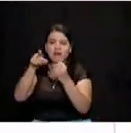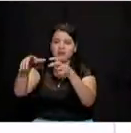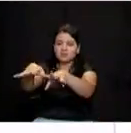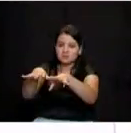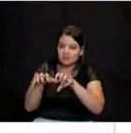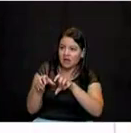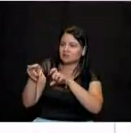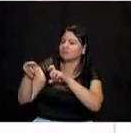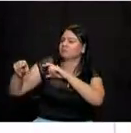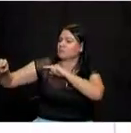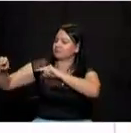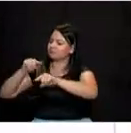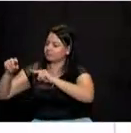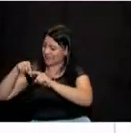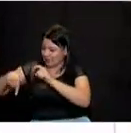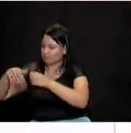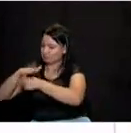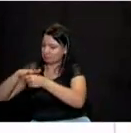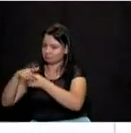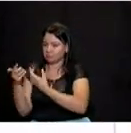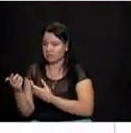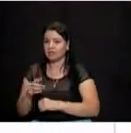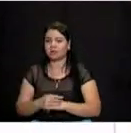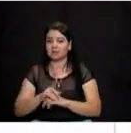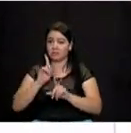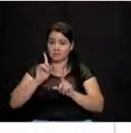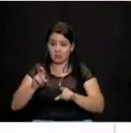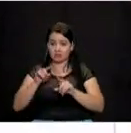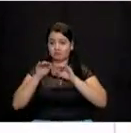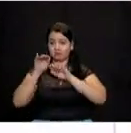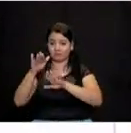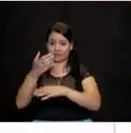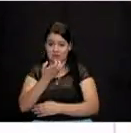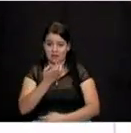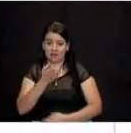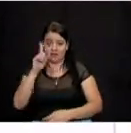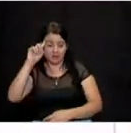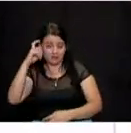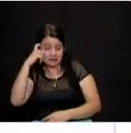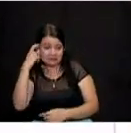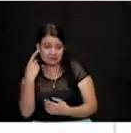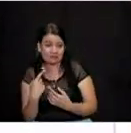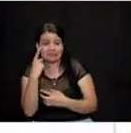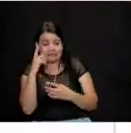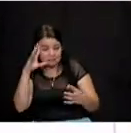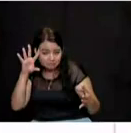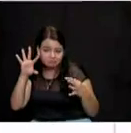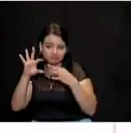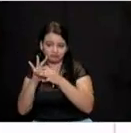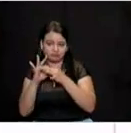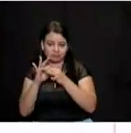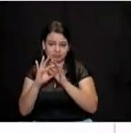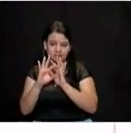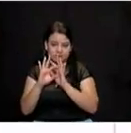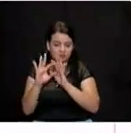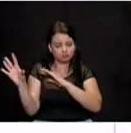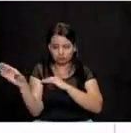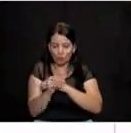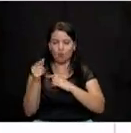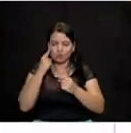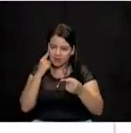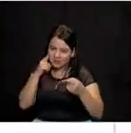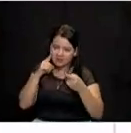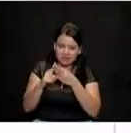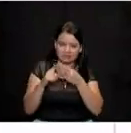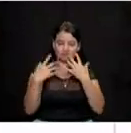administradoras locales y el mismo candidato a la gobernación. Lastimosamente no logramos unirnos, pero hay una causa que compartimos además de todo esto que es